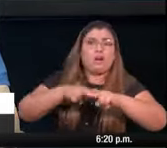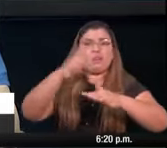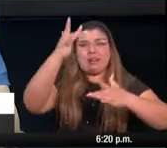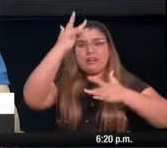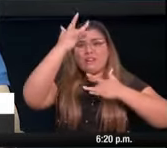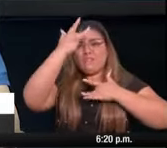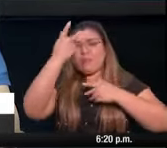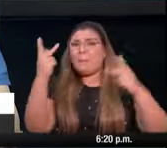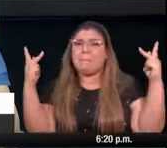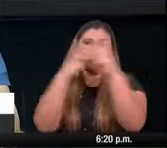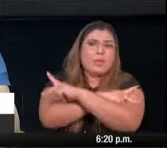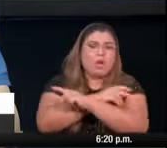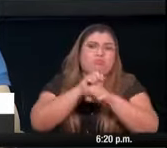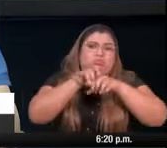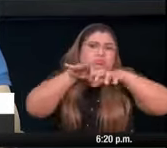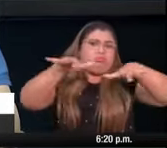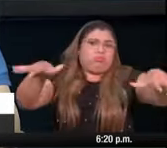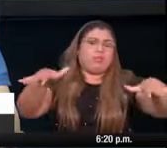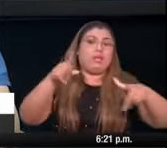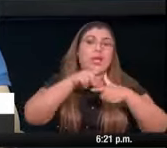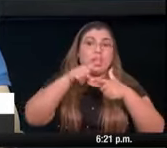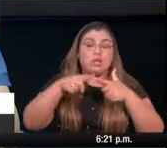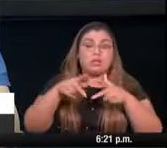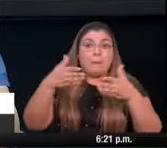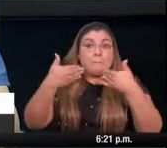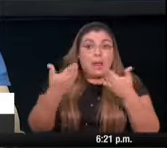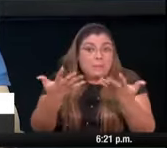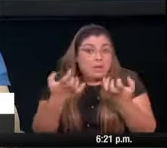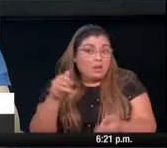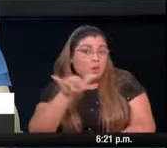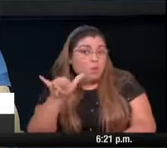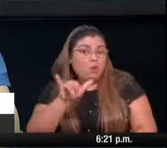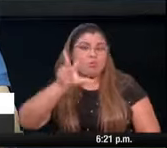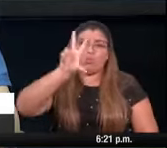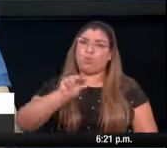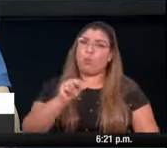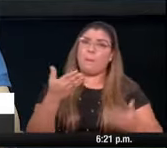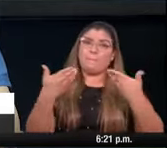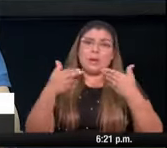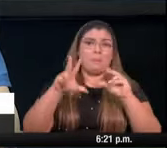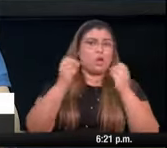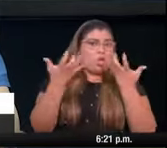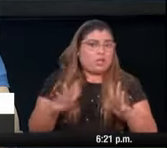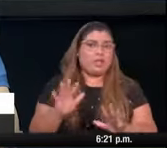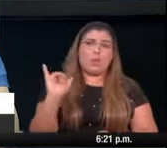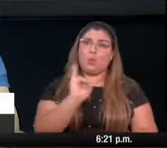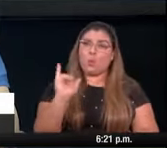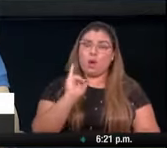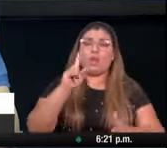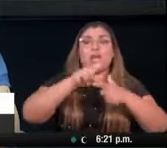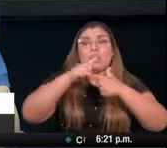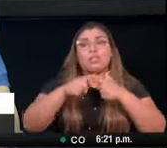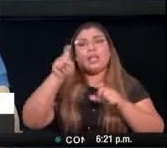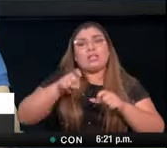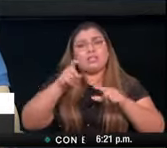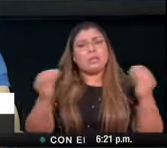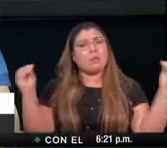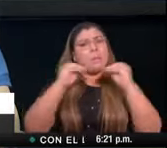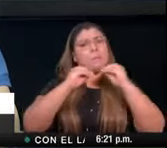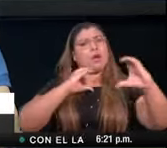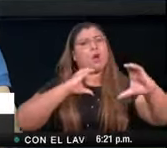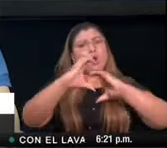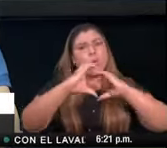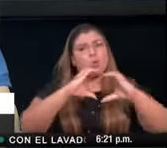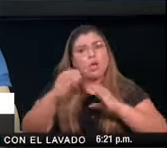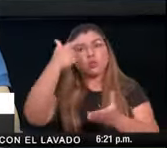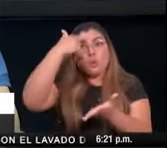hemos tenido la posibilidad de establecer un mecanismo de comunicación desde